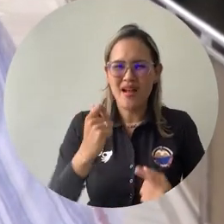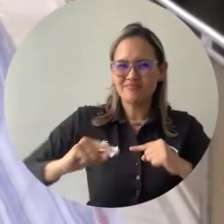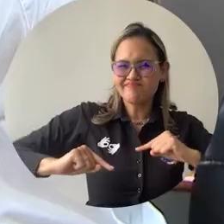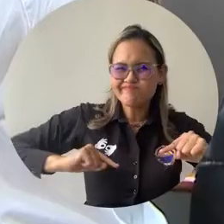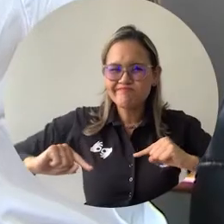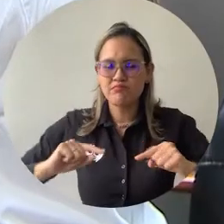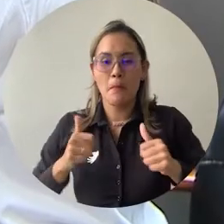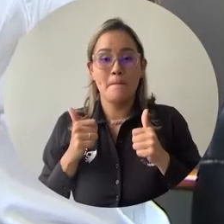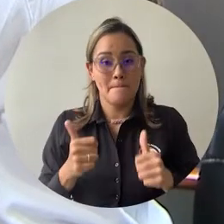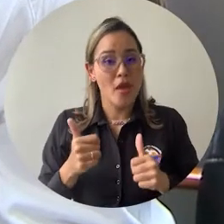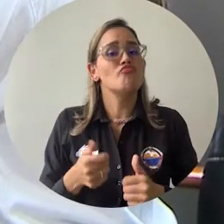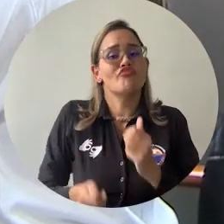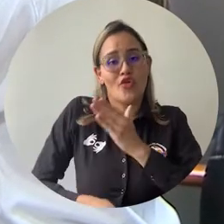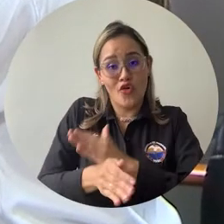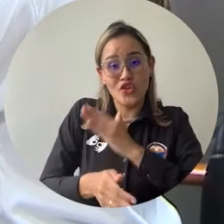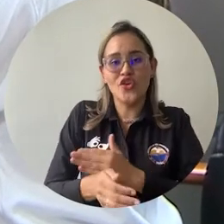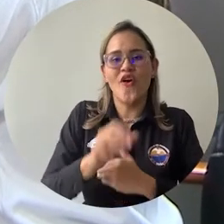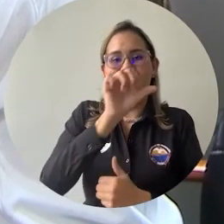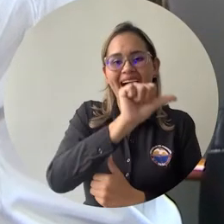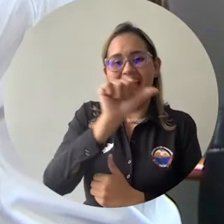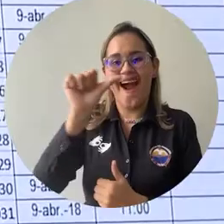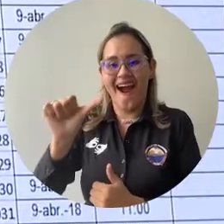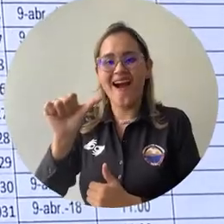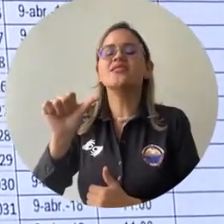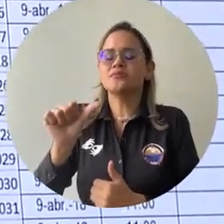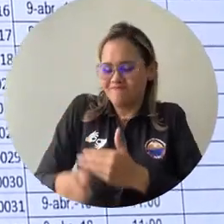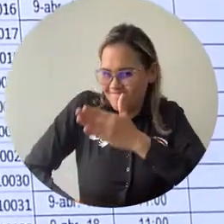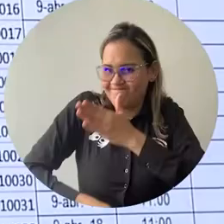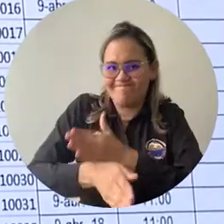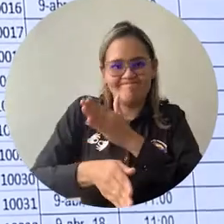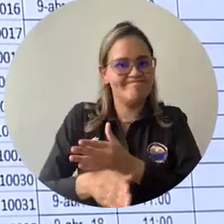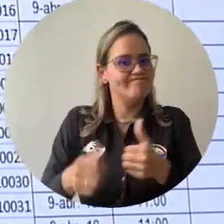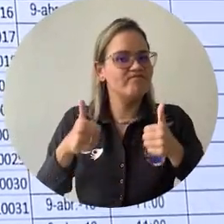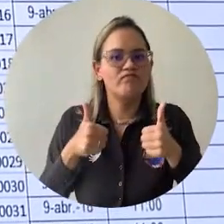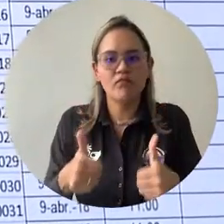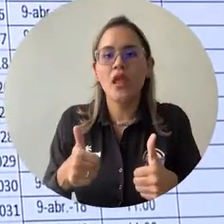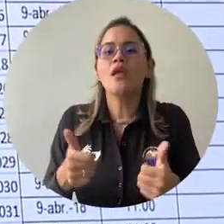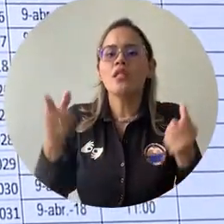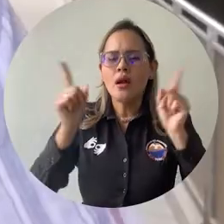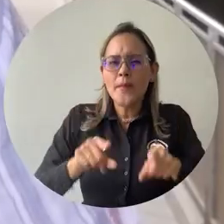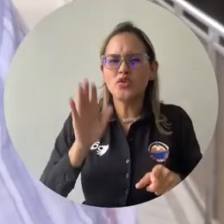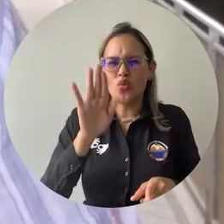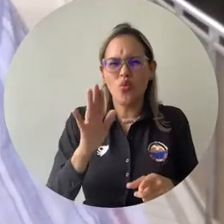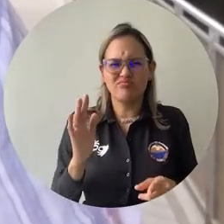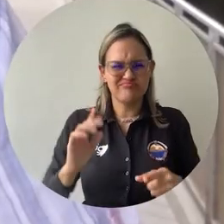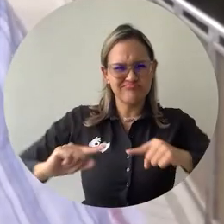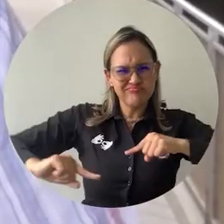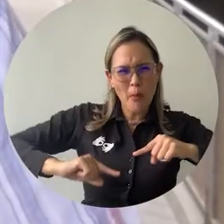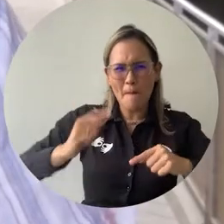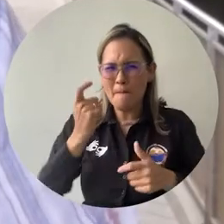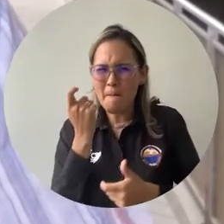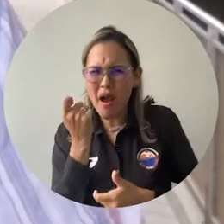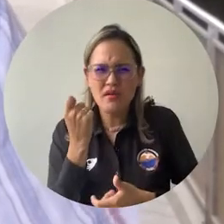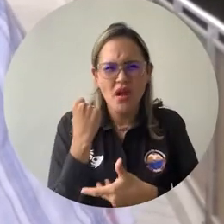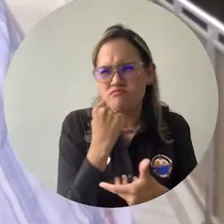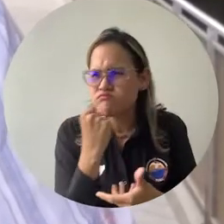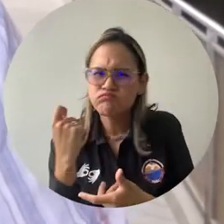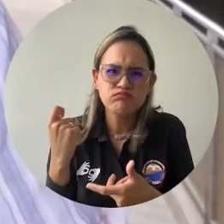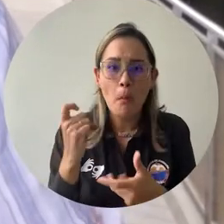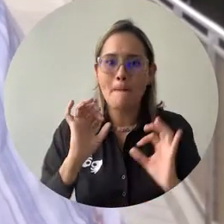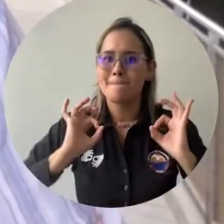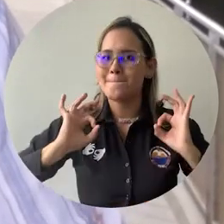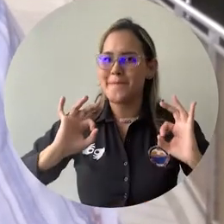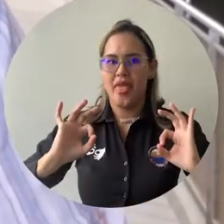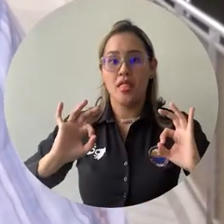financiero mantiene su calificación AA, cosa que es muy buena y se nota un buen control y un manejo en lo financiero, o sea que